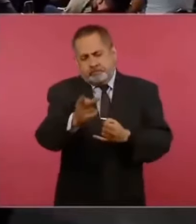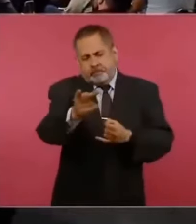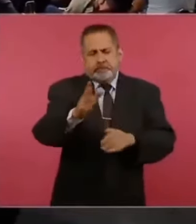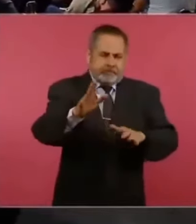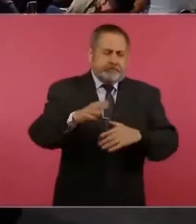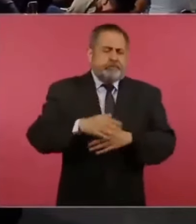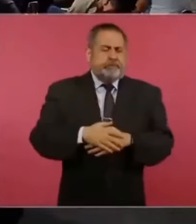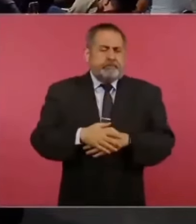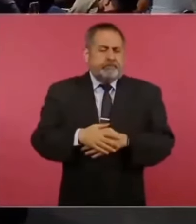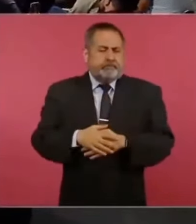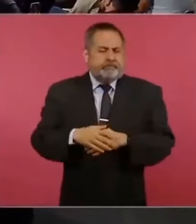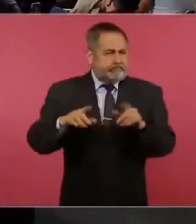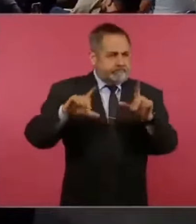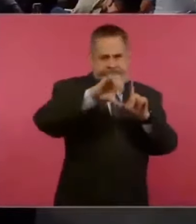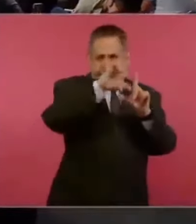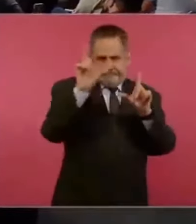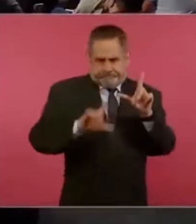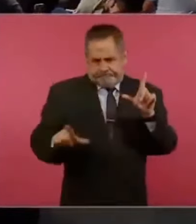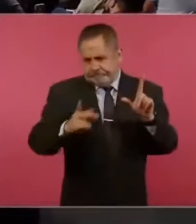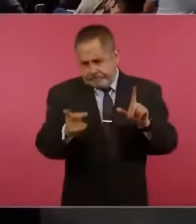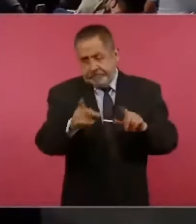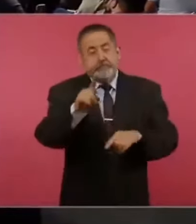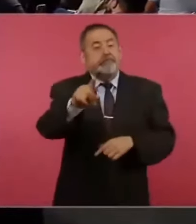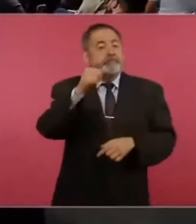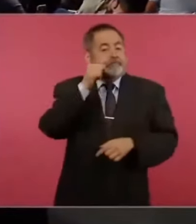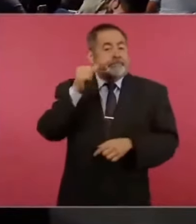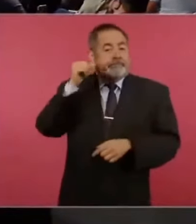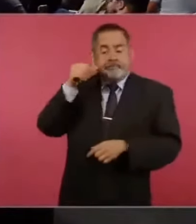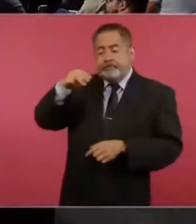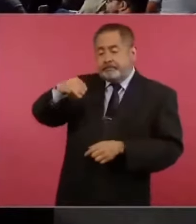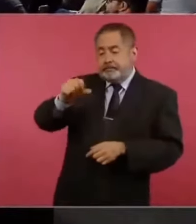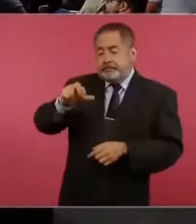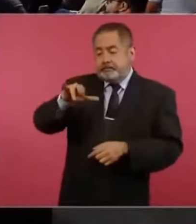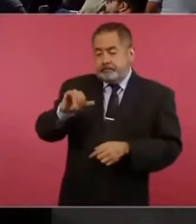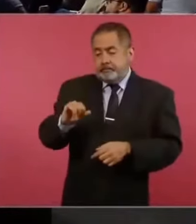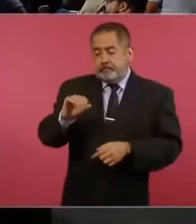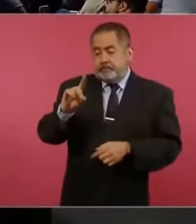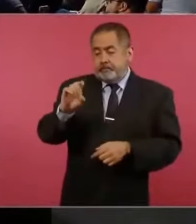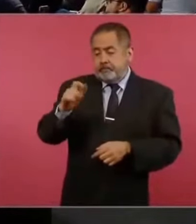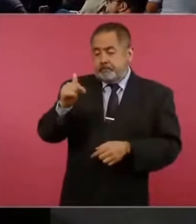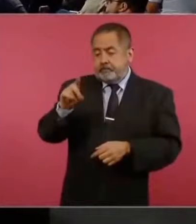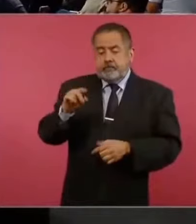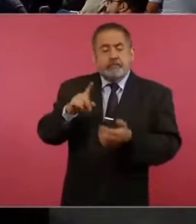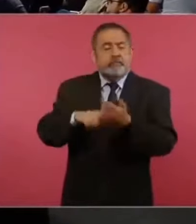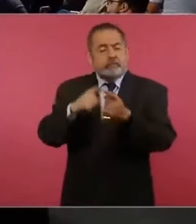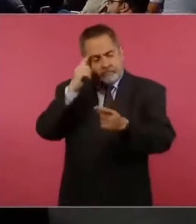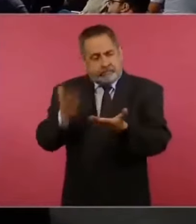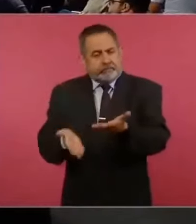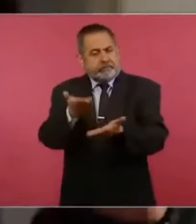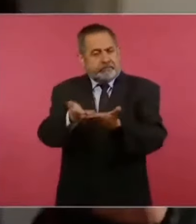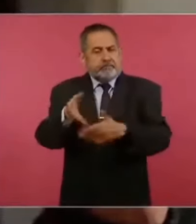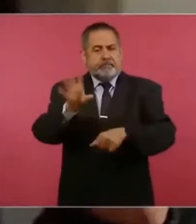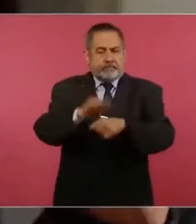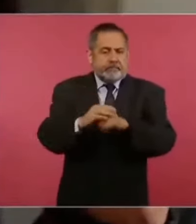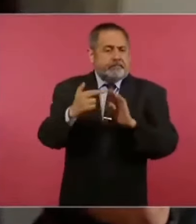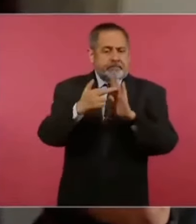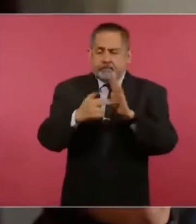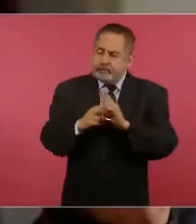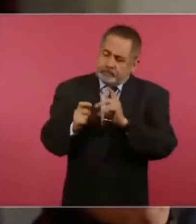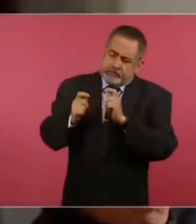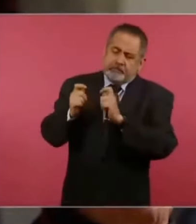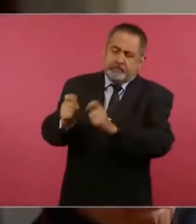Tema nacional, ayer Mario Delgado presentó una solicitud para que el gobierno federal, como una excepcional protocolo, le